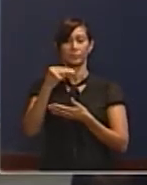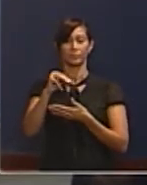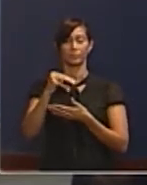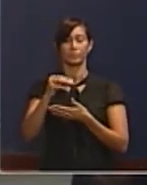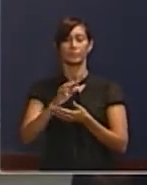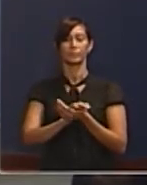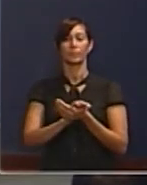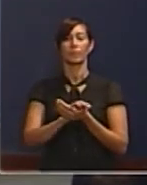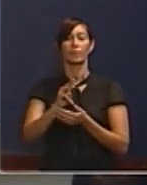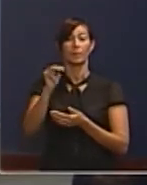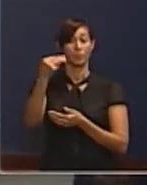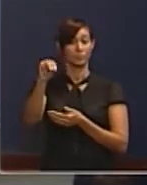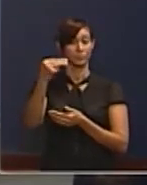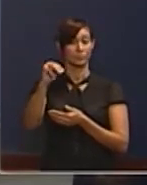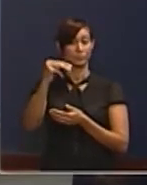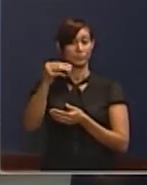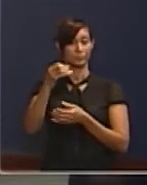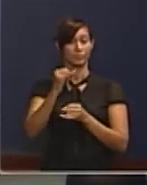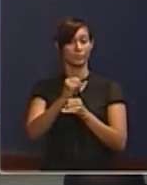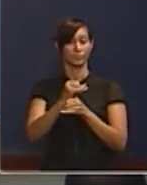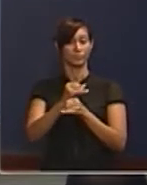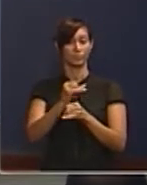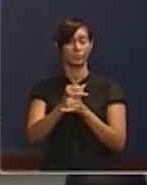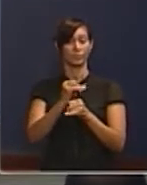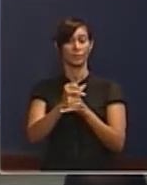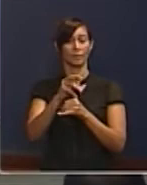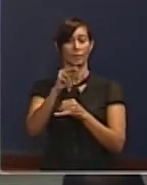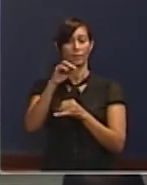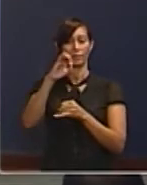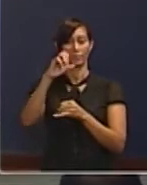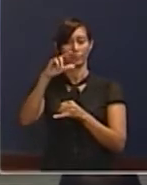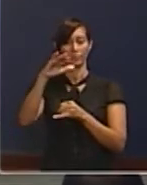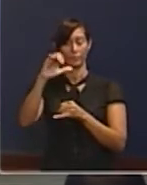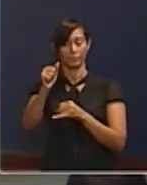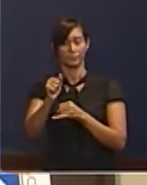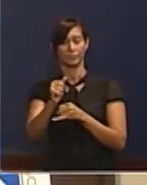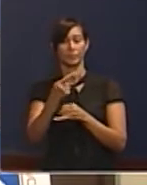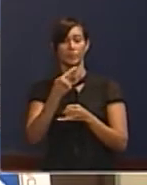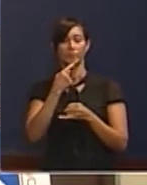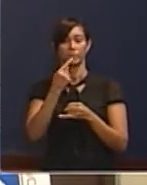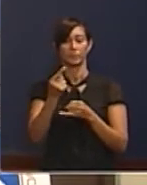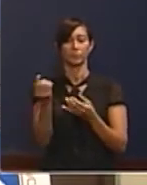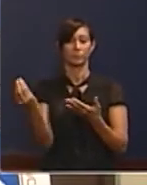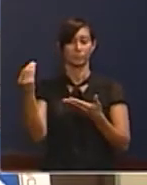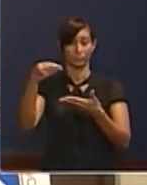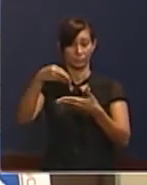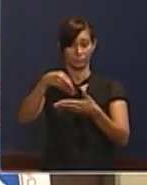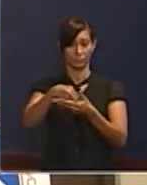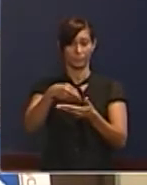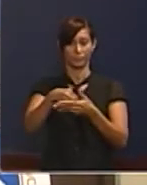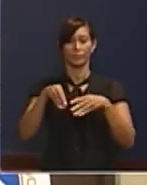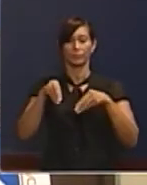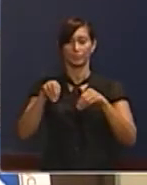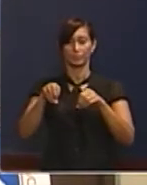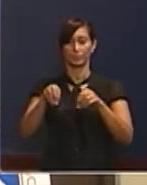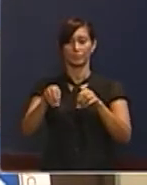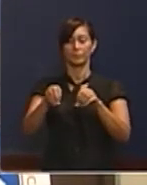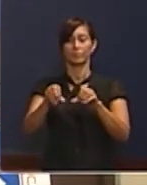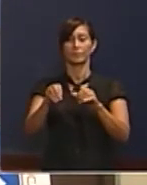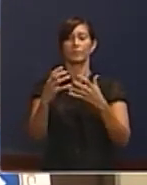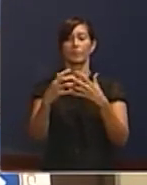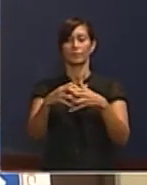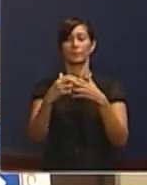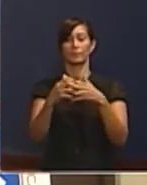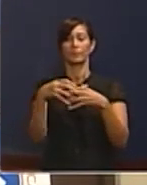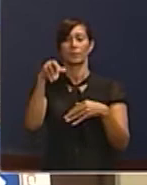Don Mauricio Zacarías es un empresario de Nicaragua que ha decidido invertir en la agricultura y la agroindustria de la